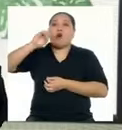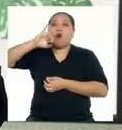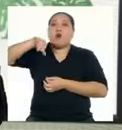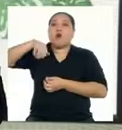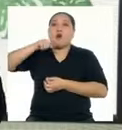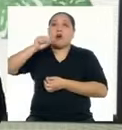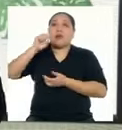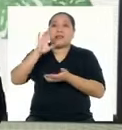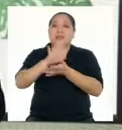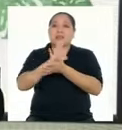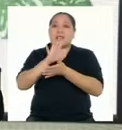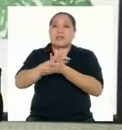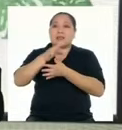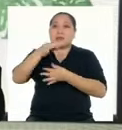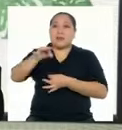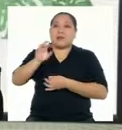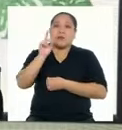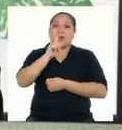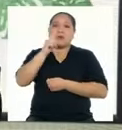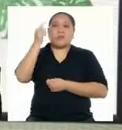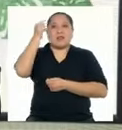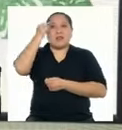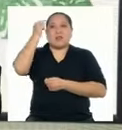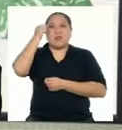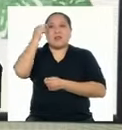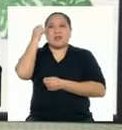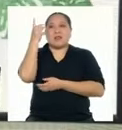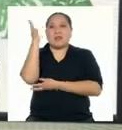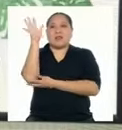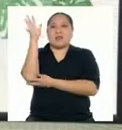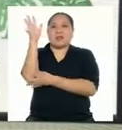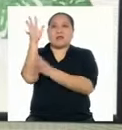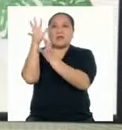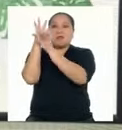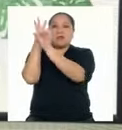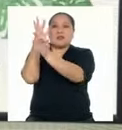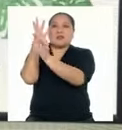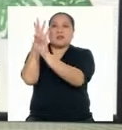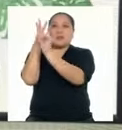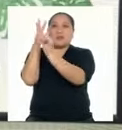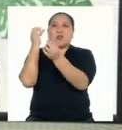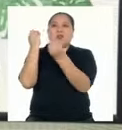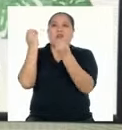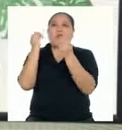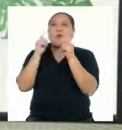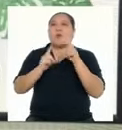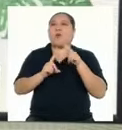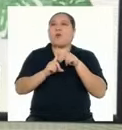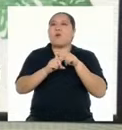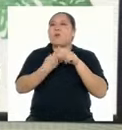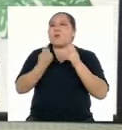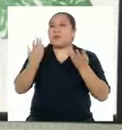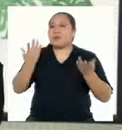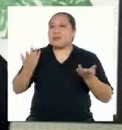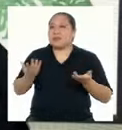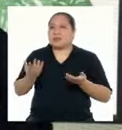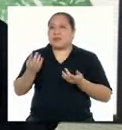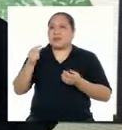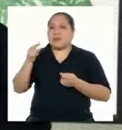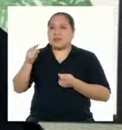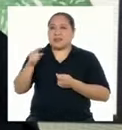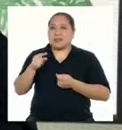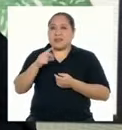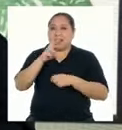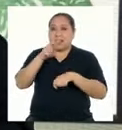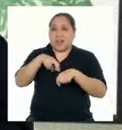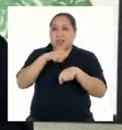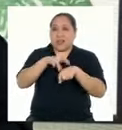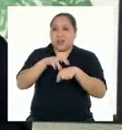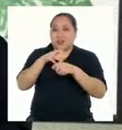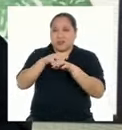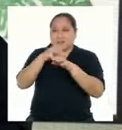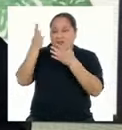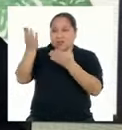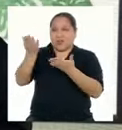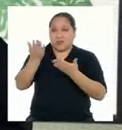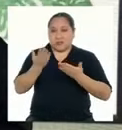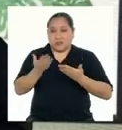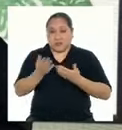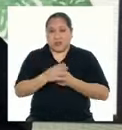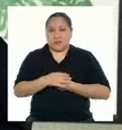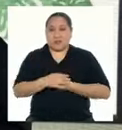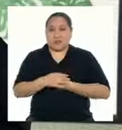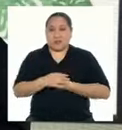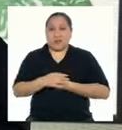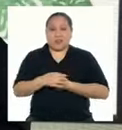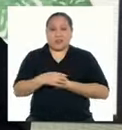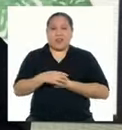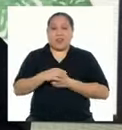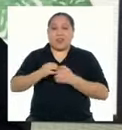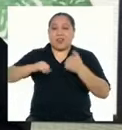ahora, ya nadie está pensando Que en realidad El origen de esas hojas de papel Se basan en lo que la naturaleza nos brindó De